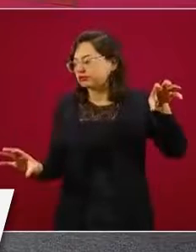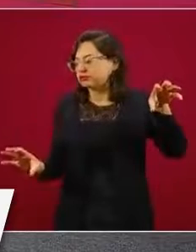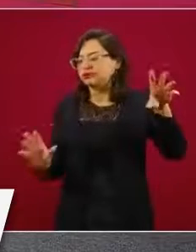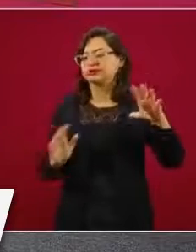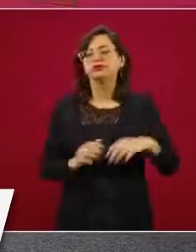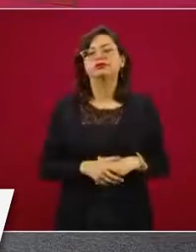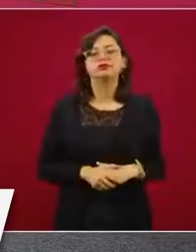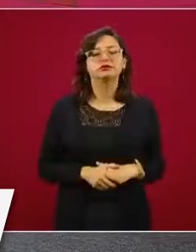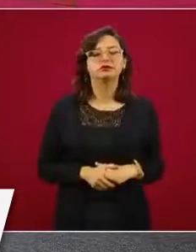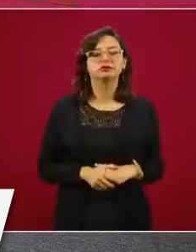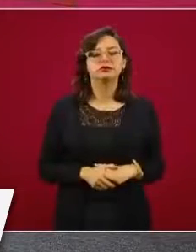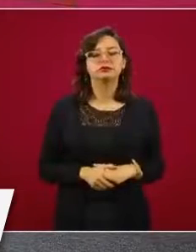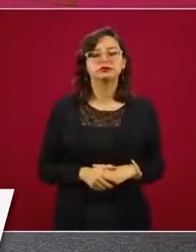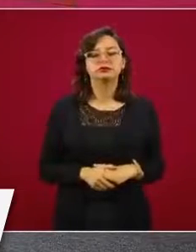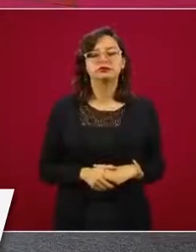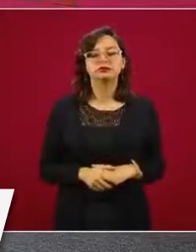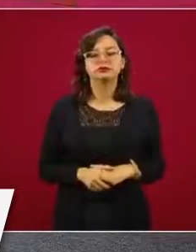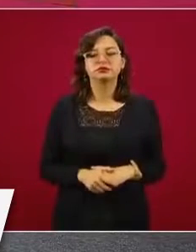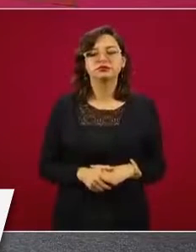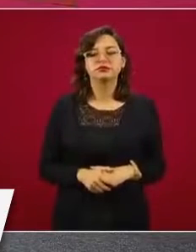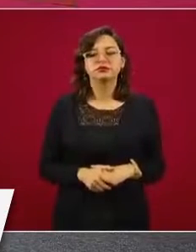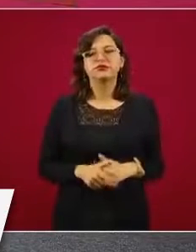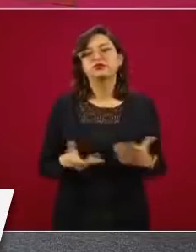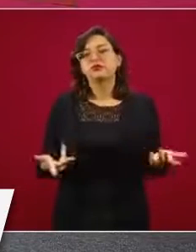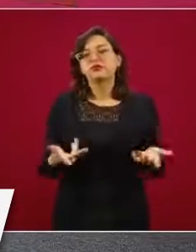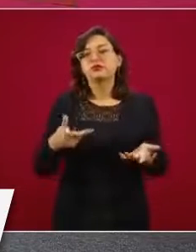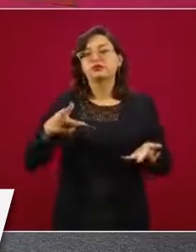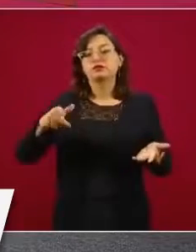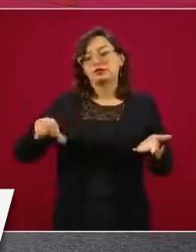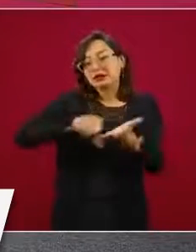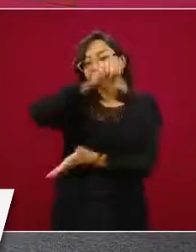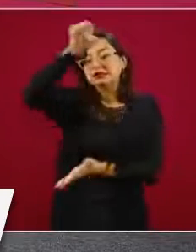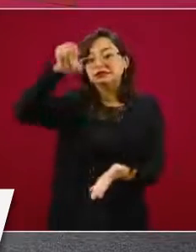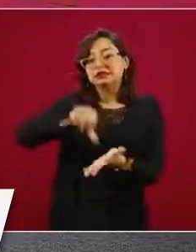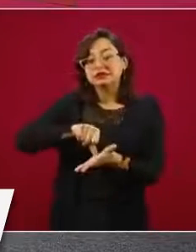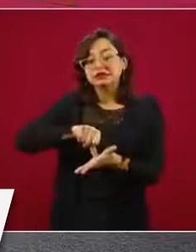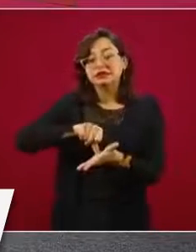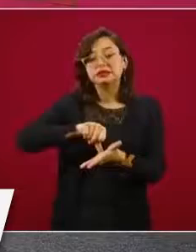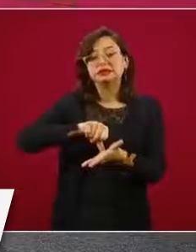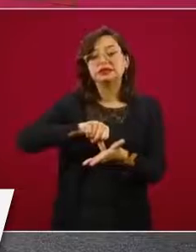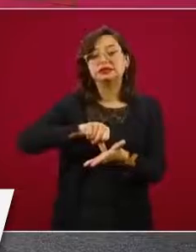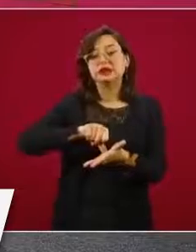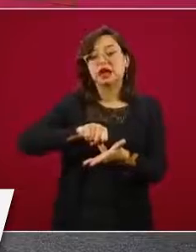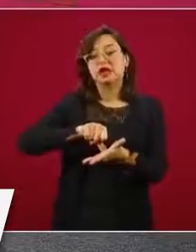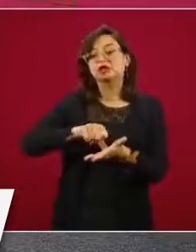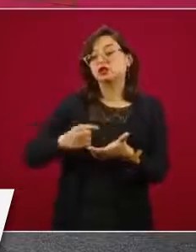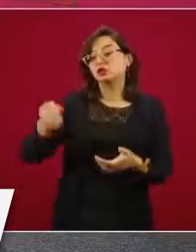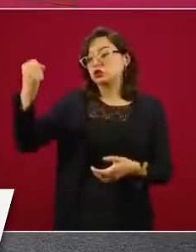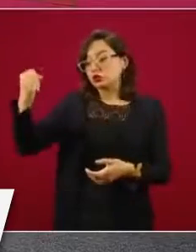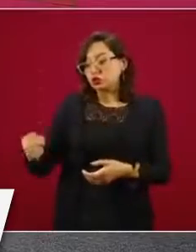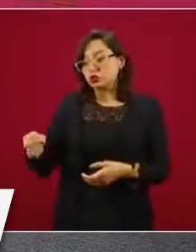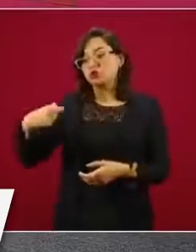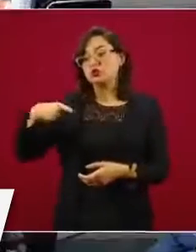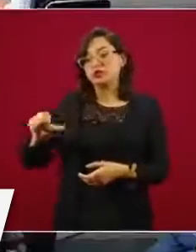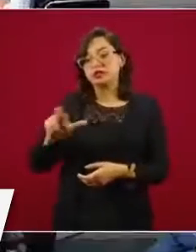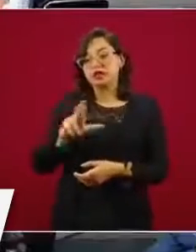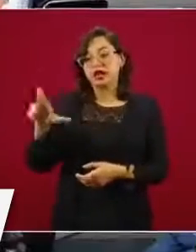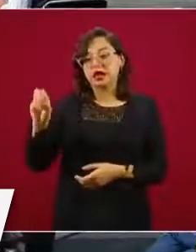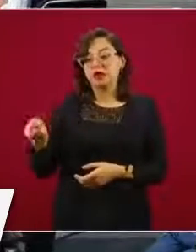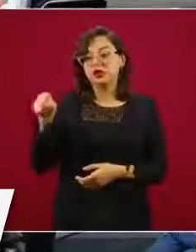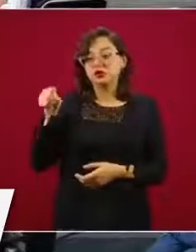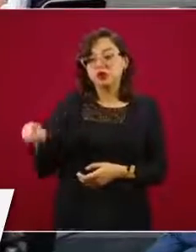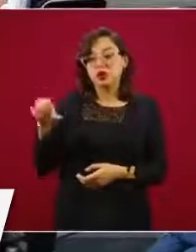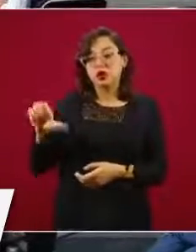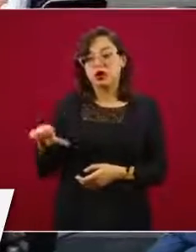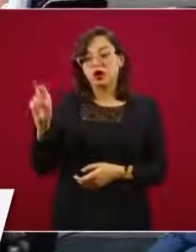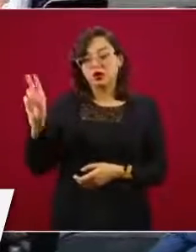Lo que es el Valle de México, Quintana Roo y en particular Cancún,